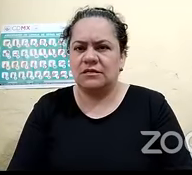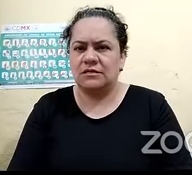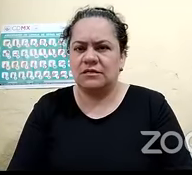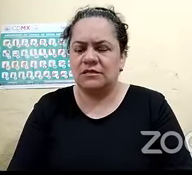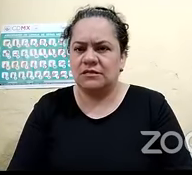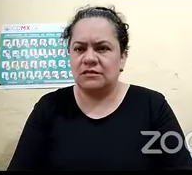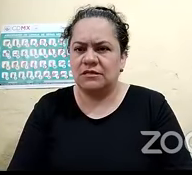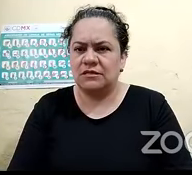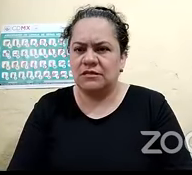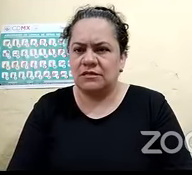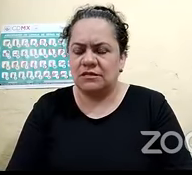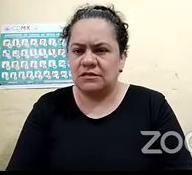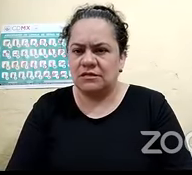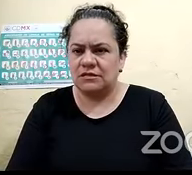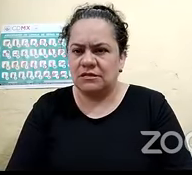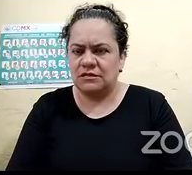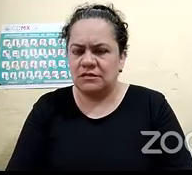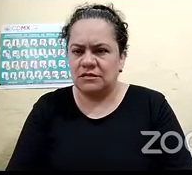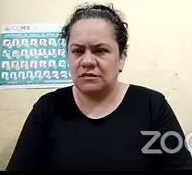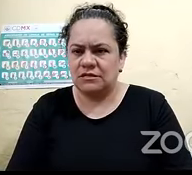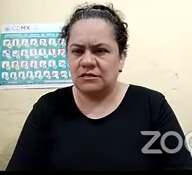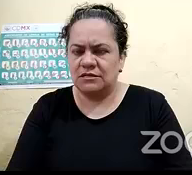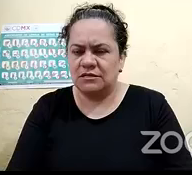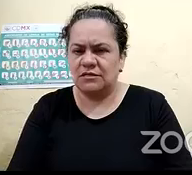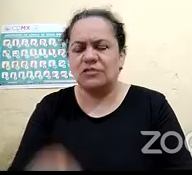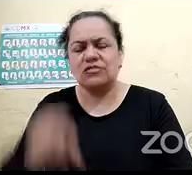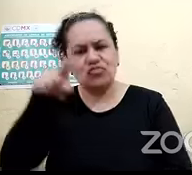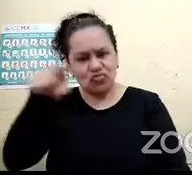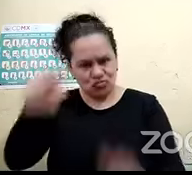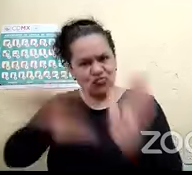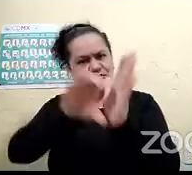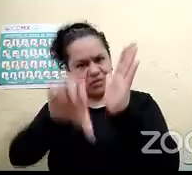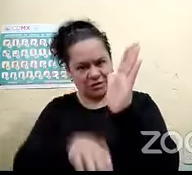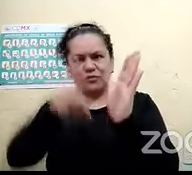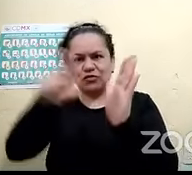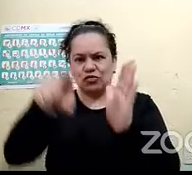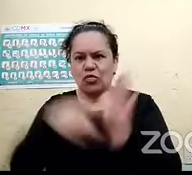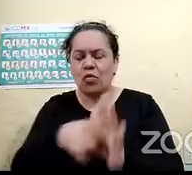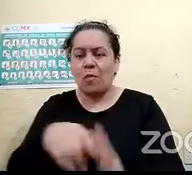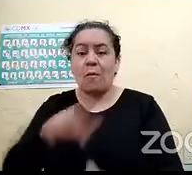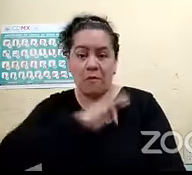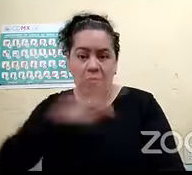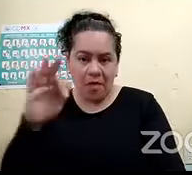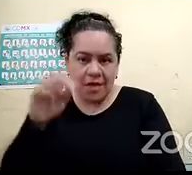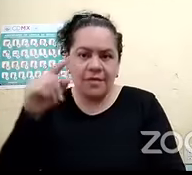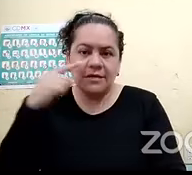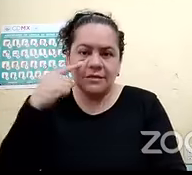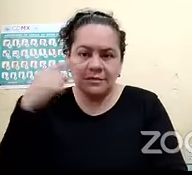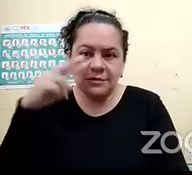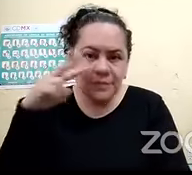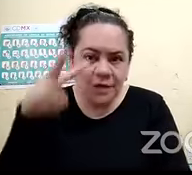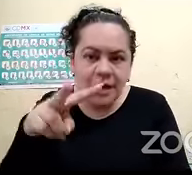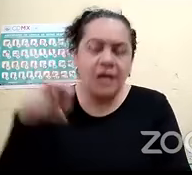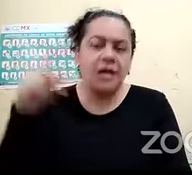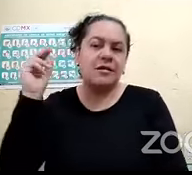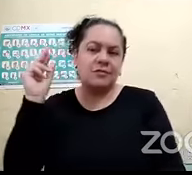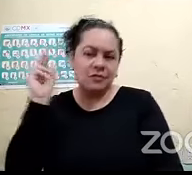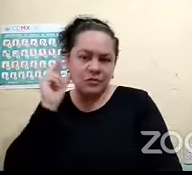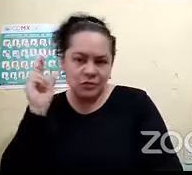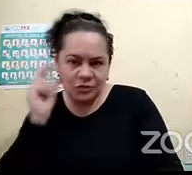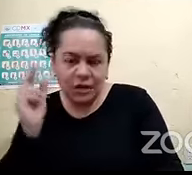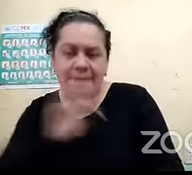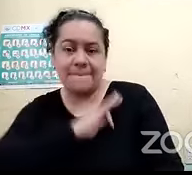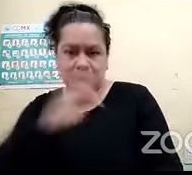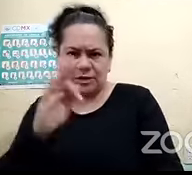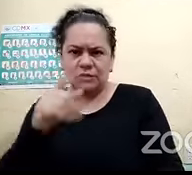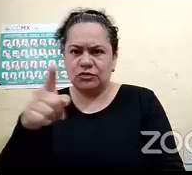tú, que puedes ver y puedes escuchar, puedes hacernos